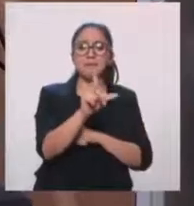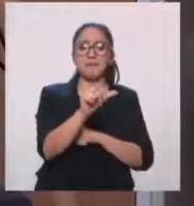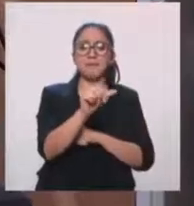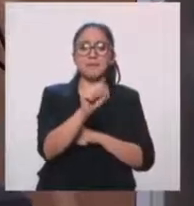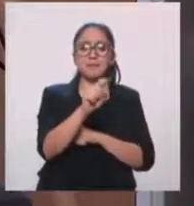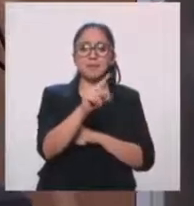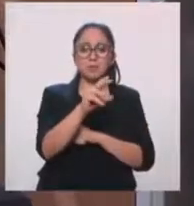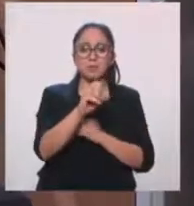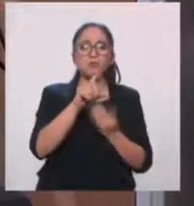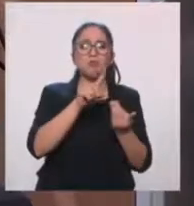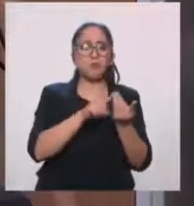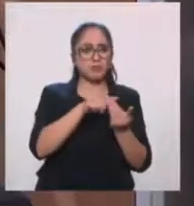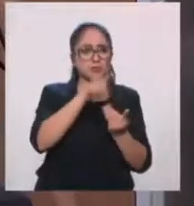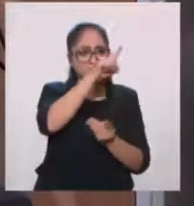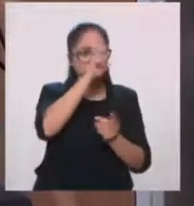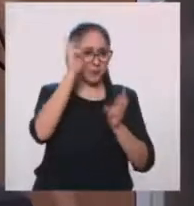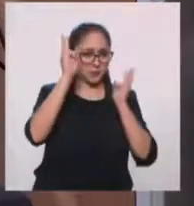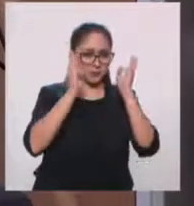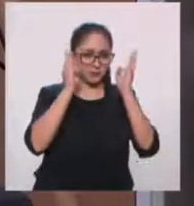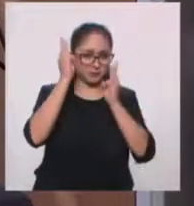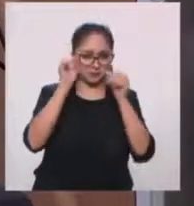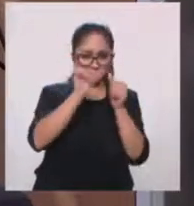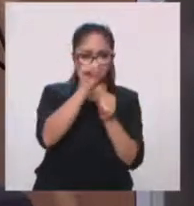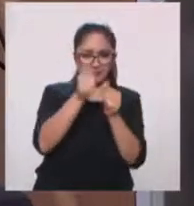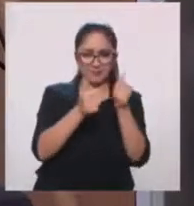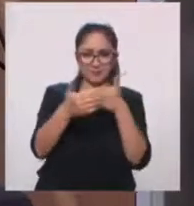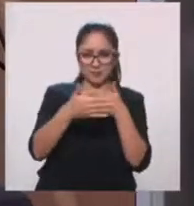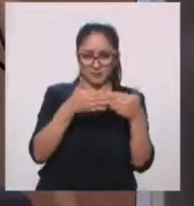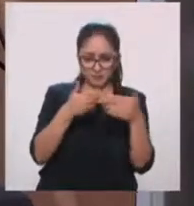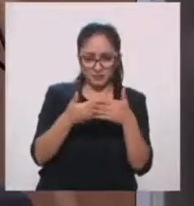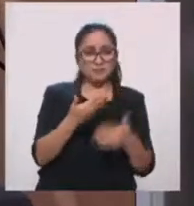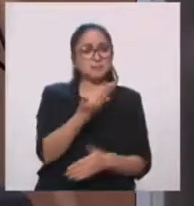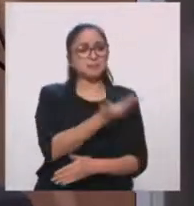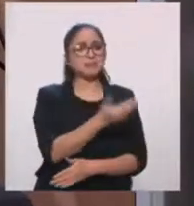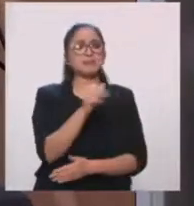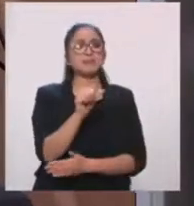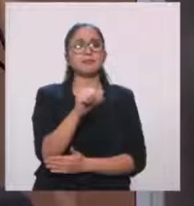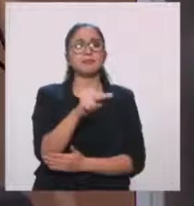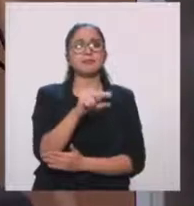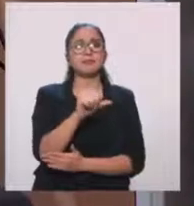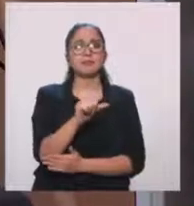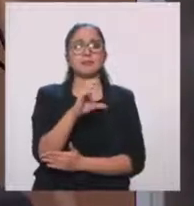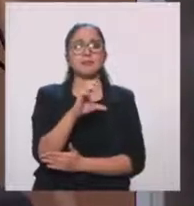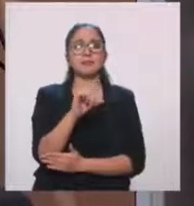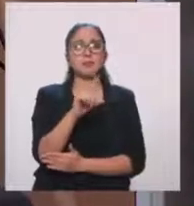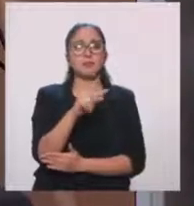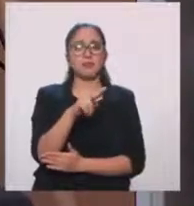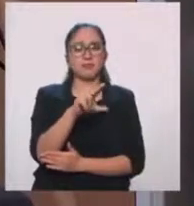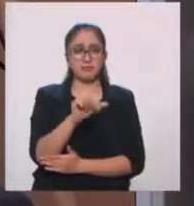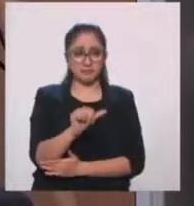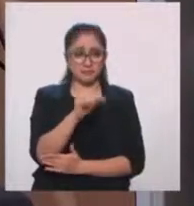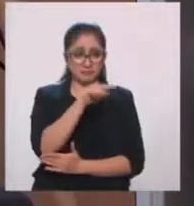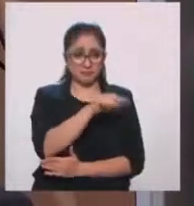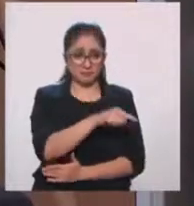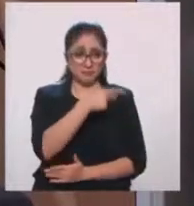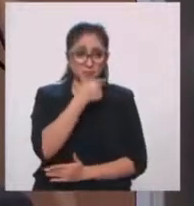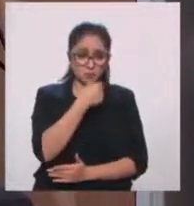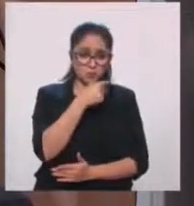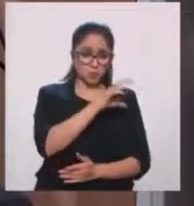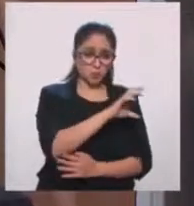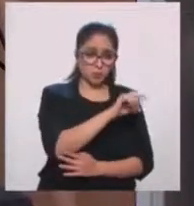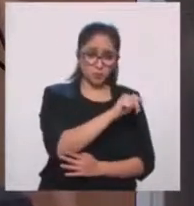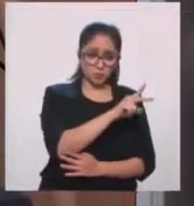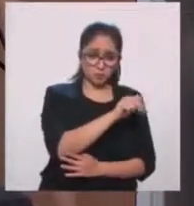Arte Moderno. Y precisamente vamos a hablar con Ana Carolina Abad, ella es curadora del Museo Nacional de la Estampa, y Carlos Molina,